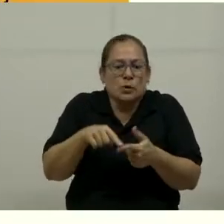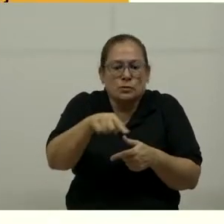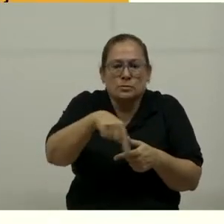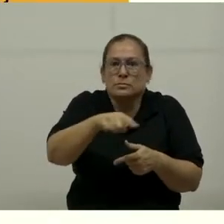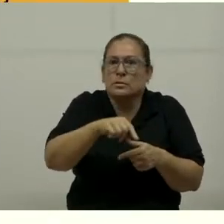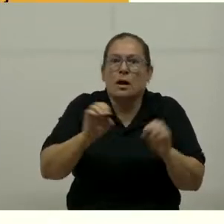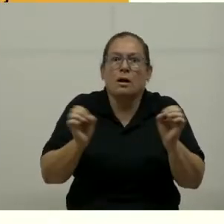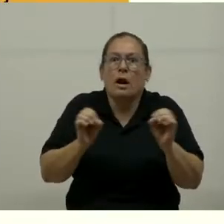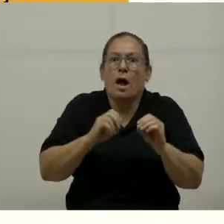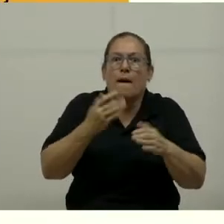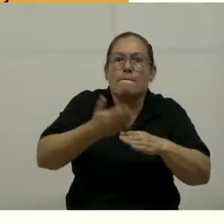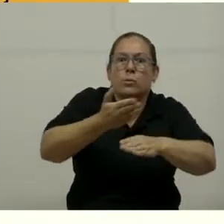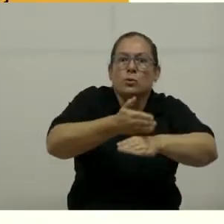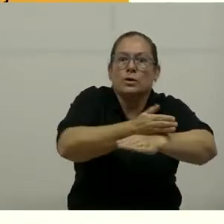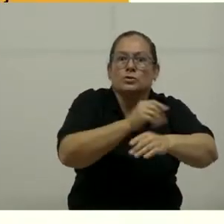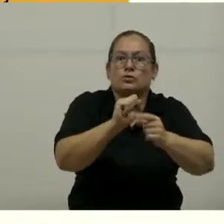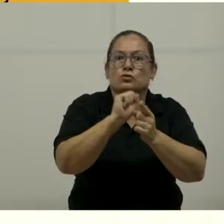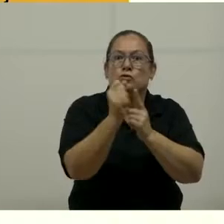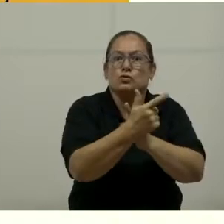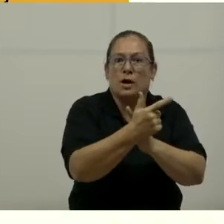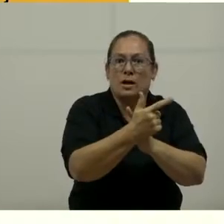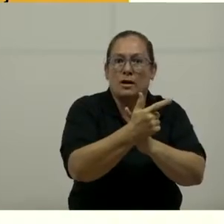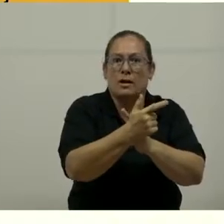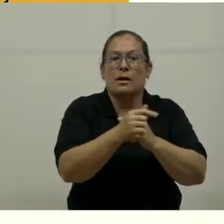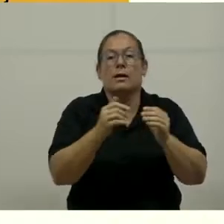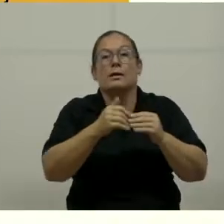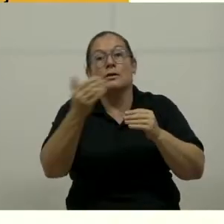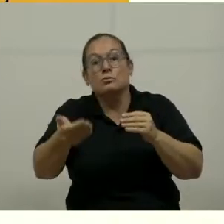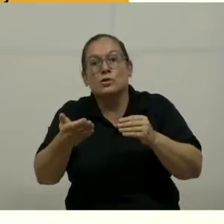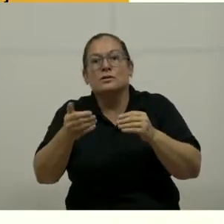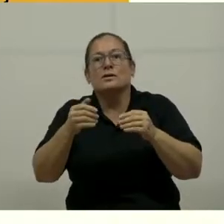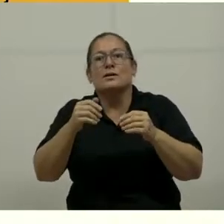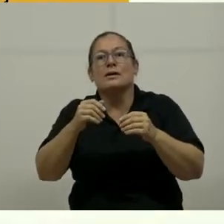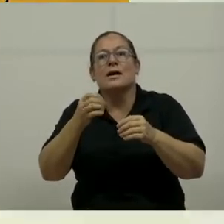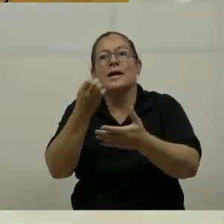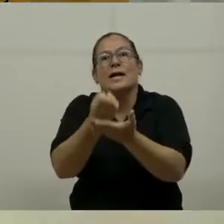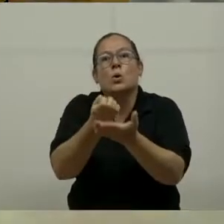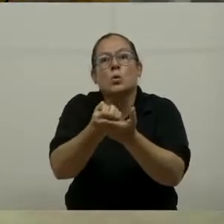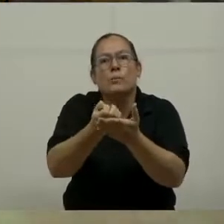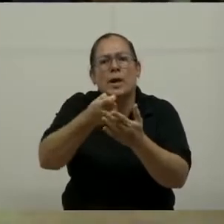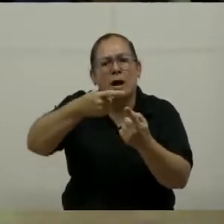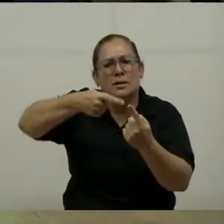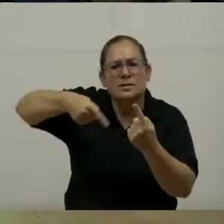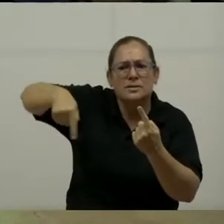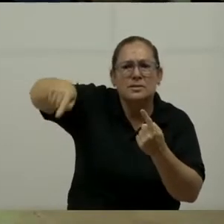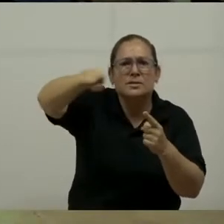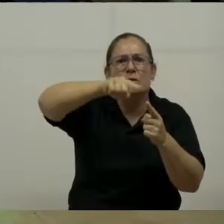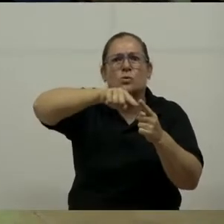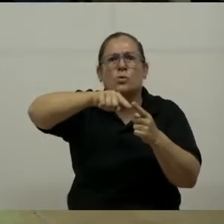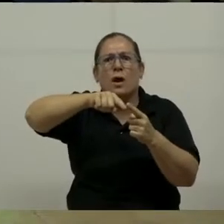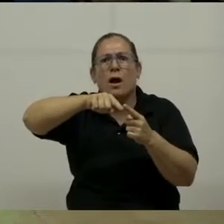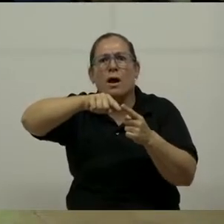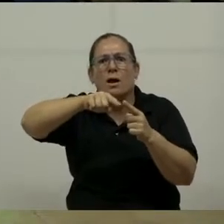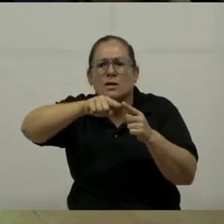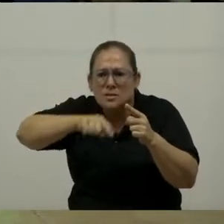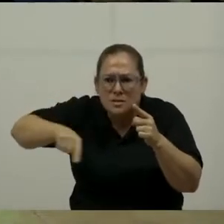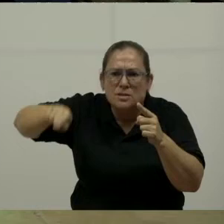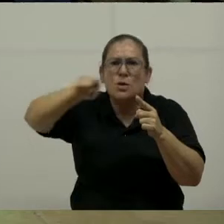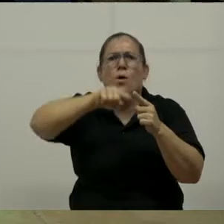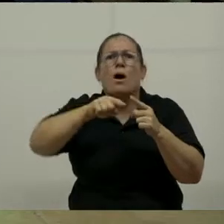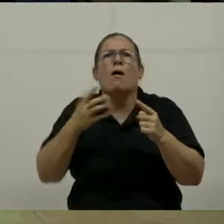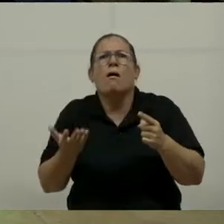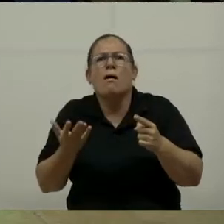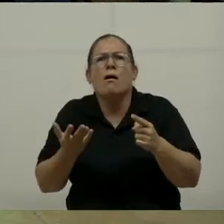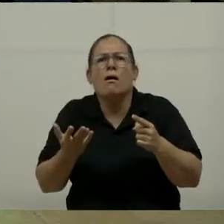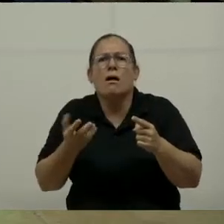anhelado. Y por último tiene que ver con la economía circular. Esa famosa economía circular es lo que queremos nuevamente es trabajar